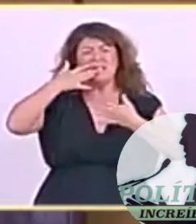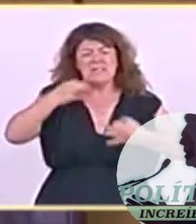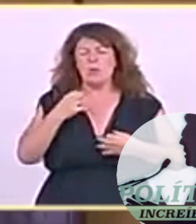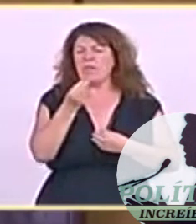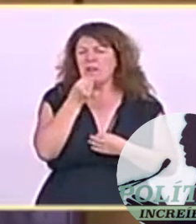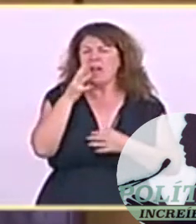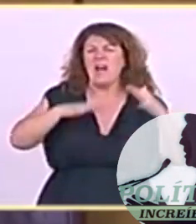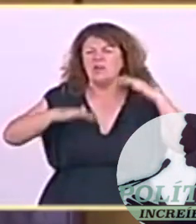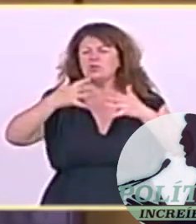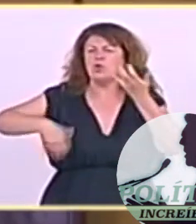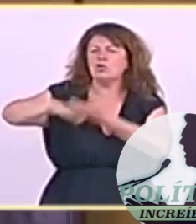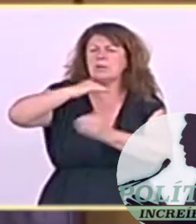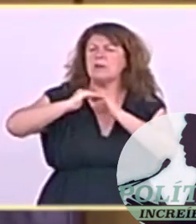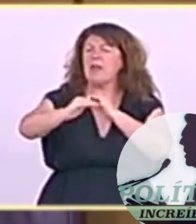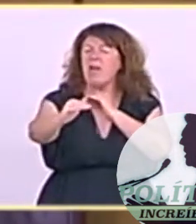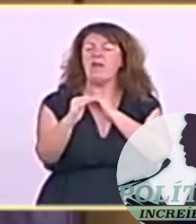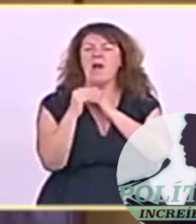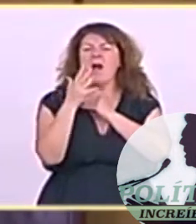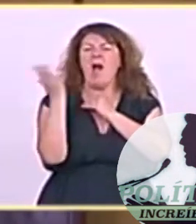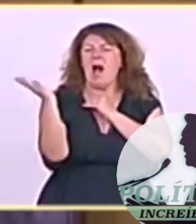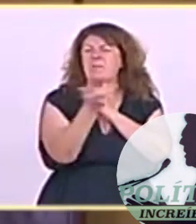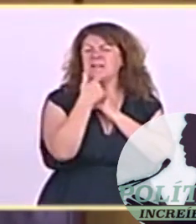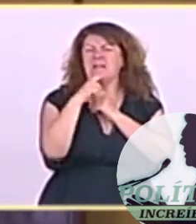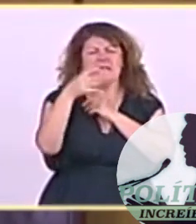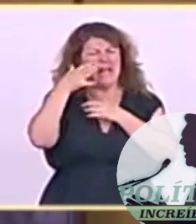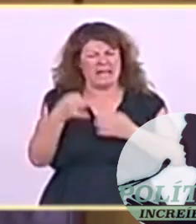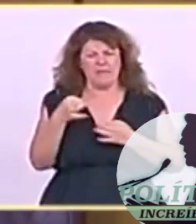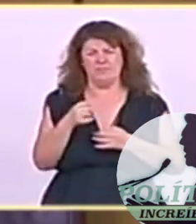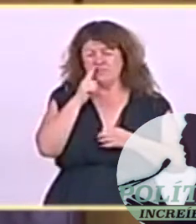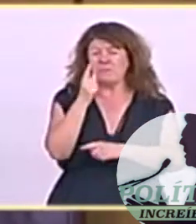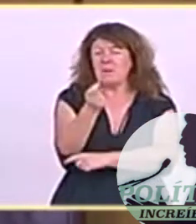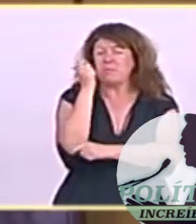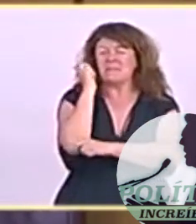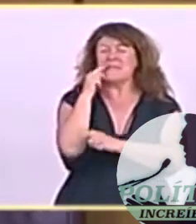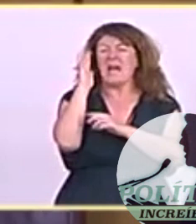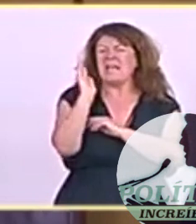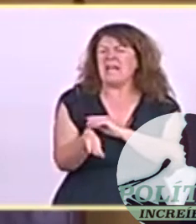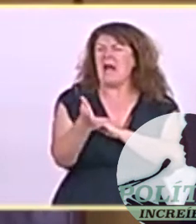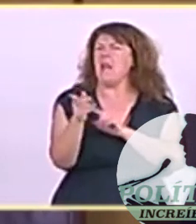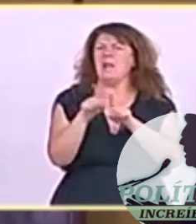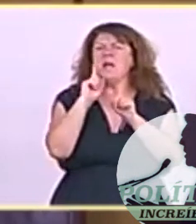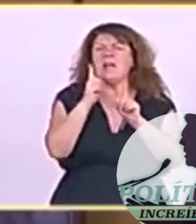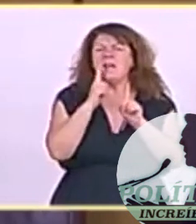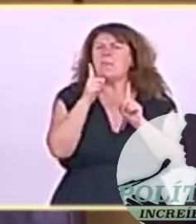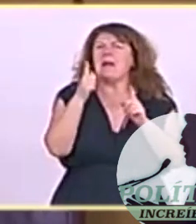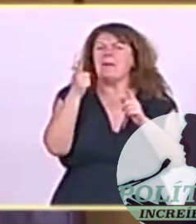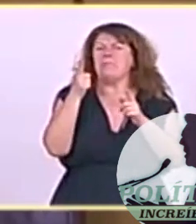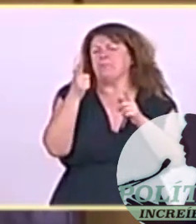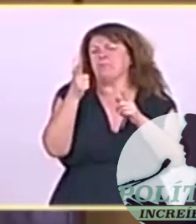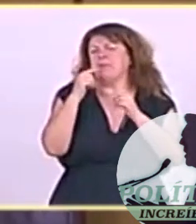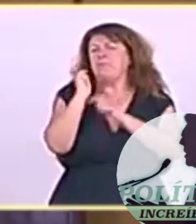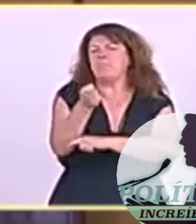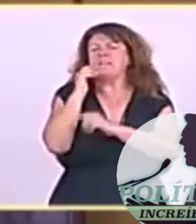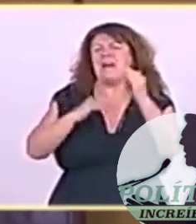pesca ilegal es una amenaza para la pesca sostenible y también para la resiliencia de los ecosistemas marinos. Lo cierto es que la Unión Europea se